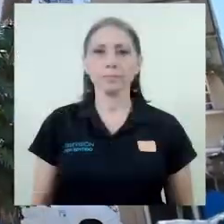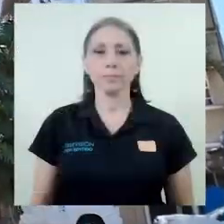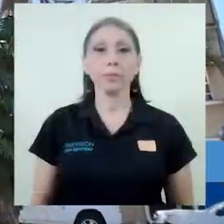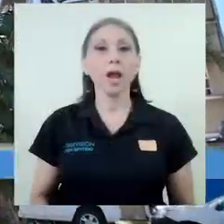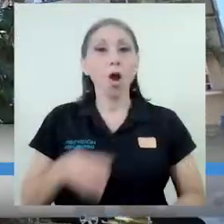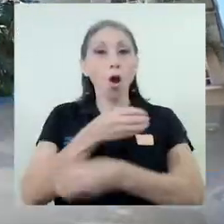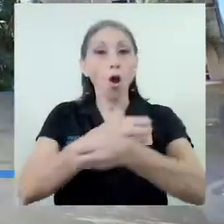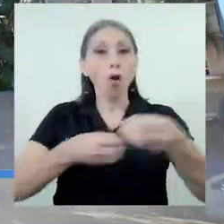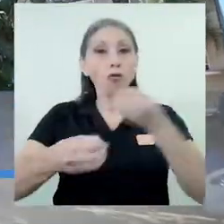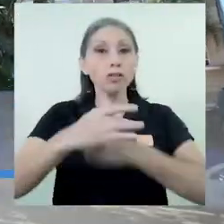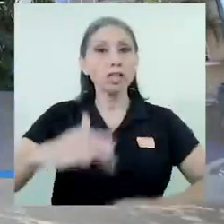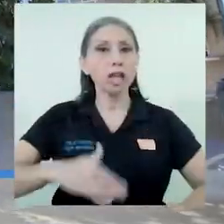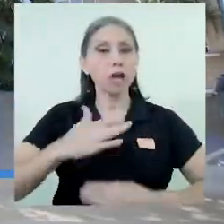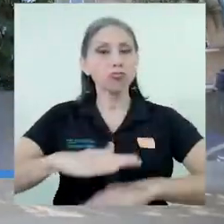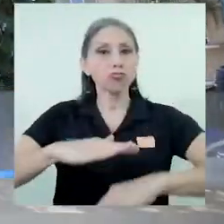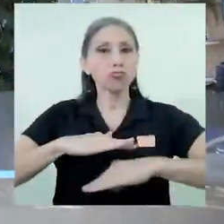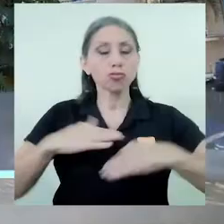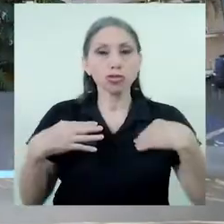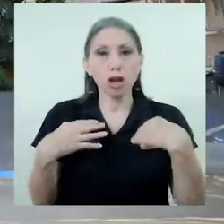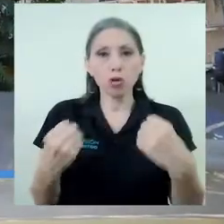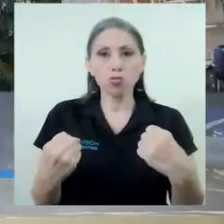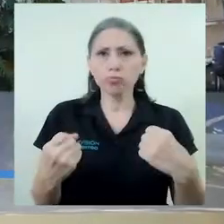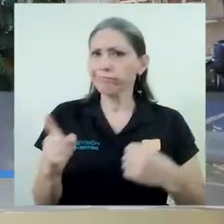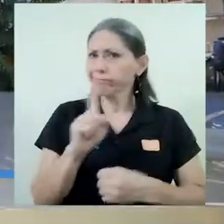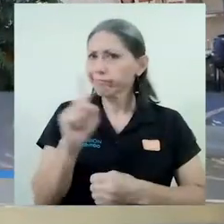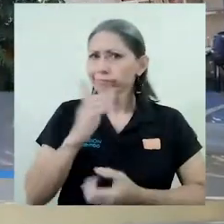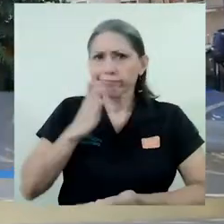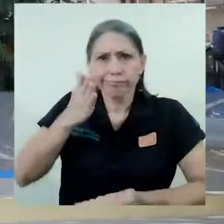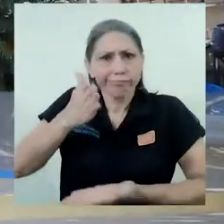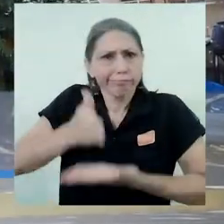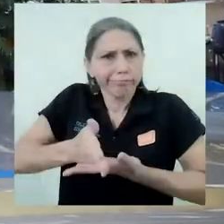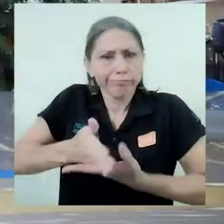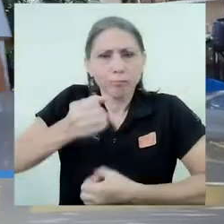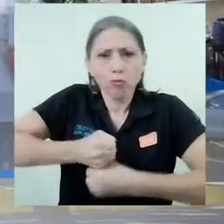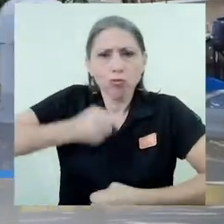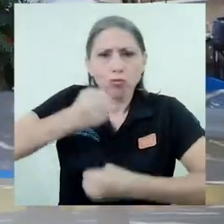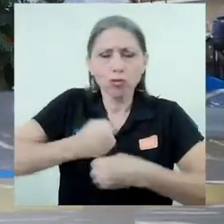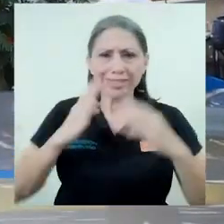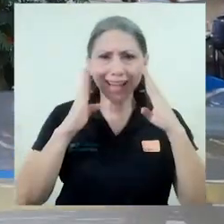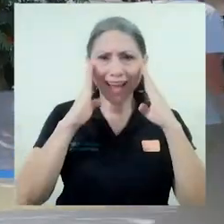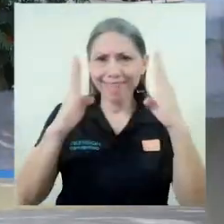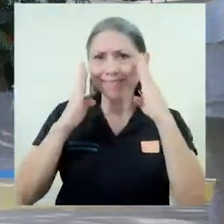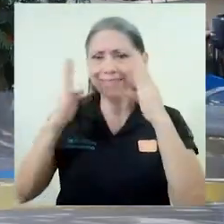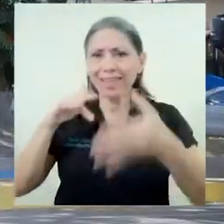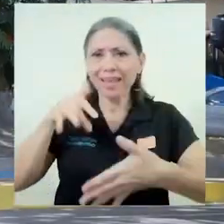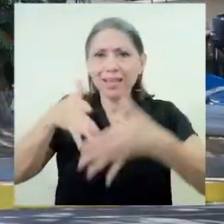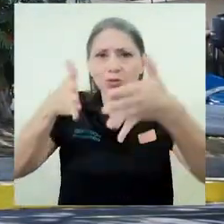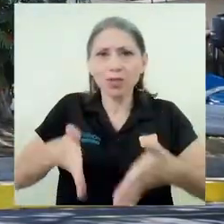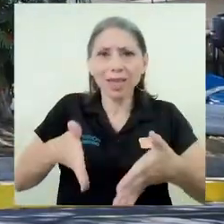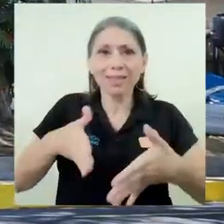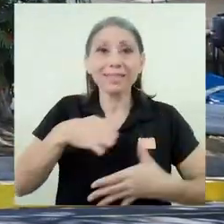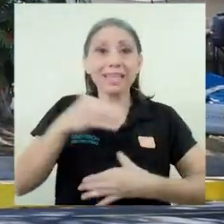La Oficina de Bienestar y Salud no ha detenido sus funciones para atender a los estudiantes y funcionarios de la comunidad